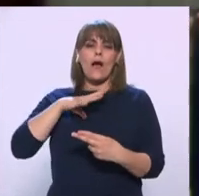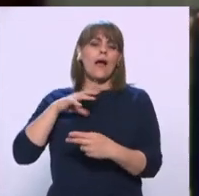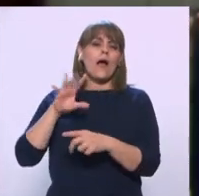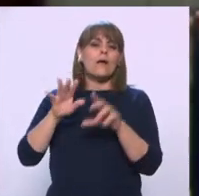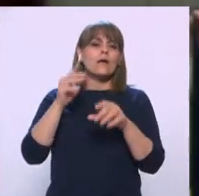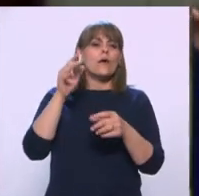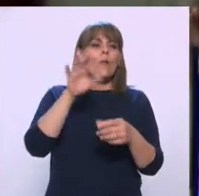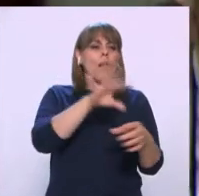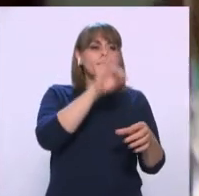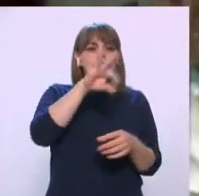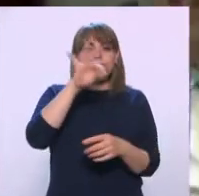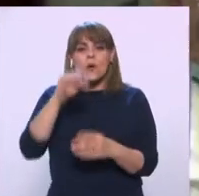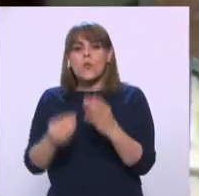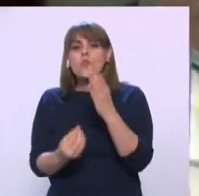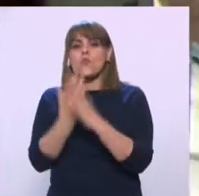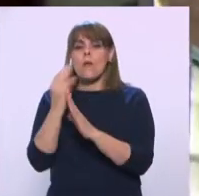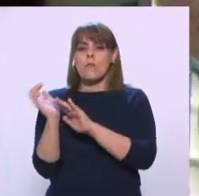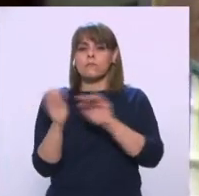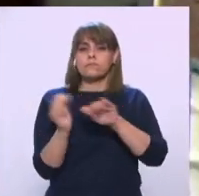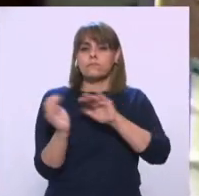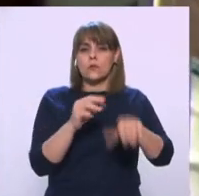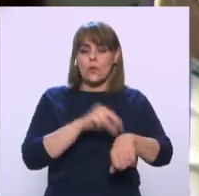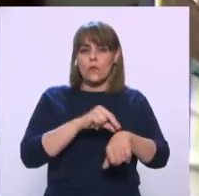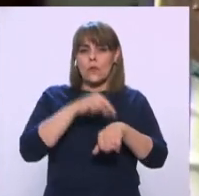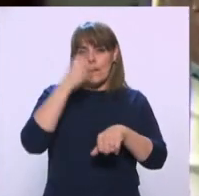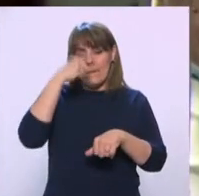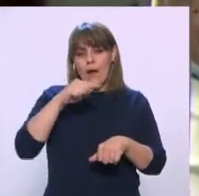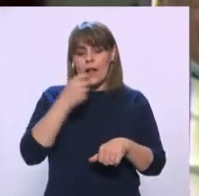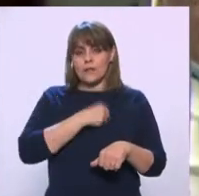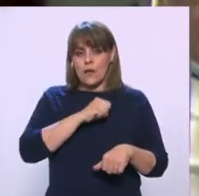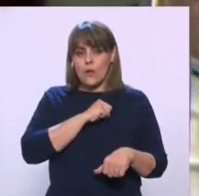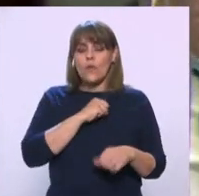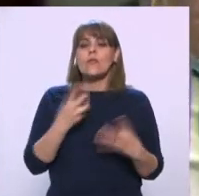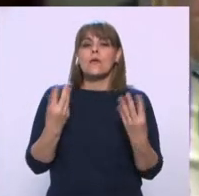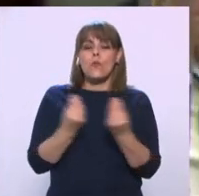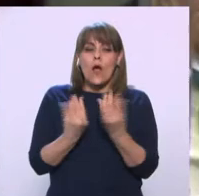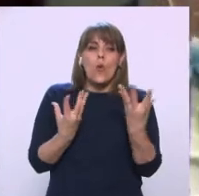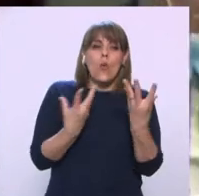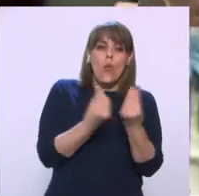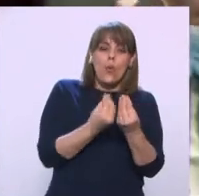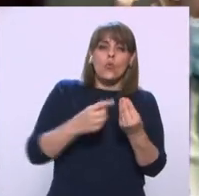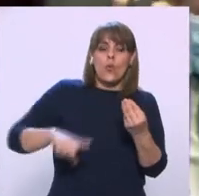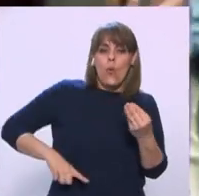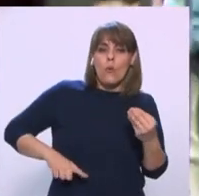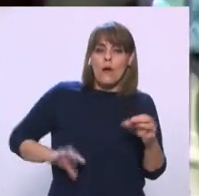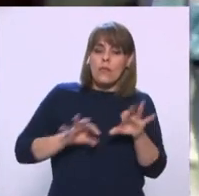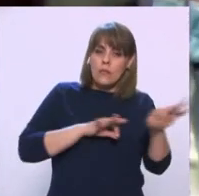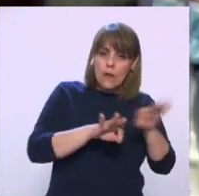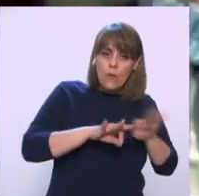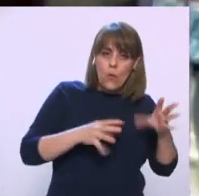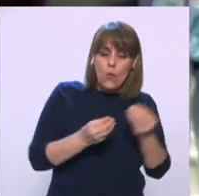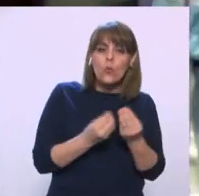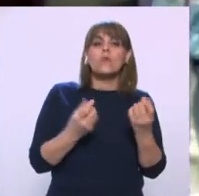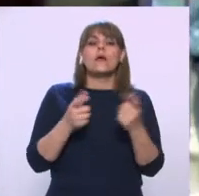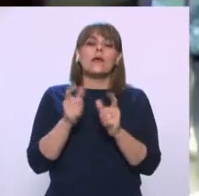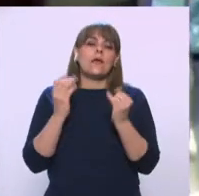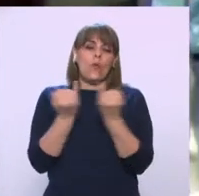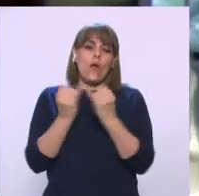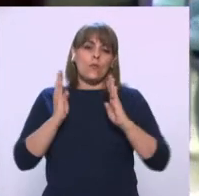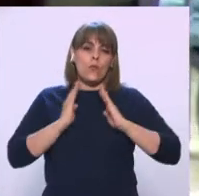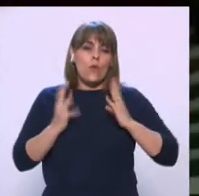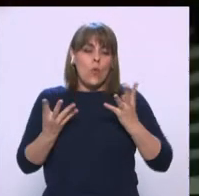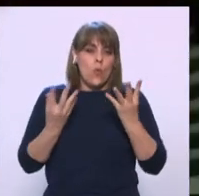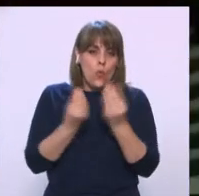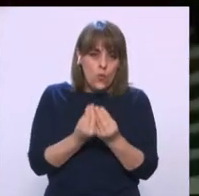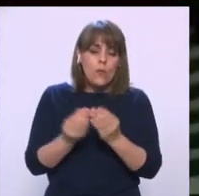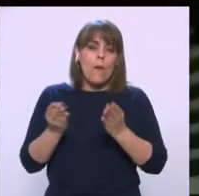.000 Trabajadores De la salud Además de la Coordinación Con los gobiernos Estatales Y la participación De la Secretaría De la Defensa Nacional Y la de Marina